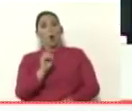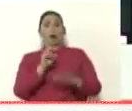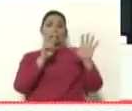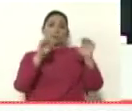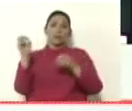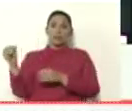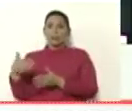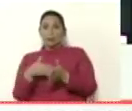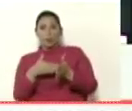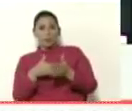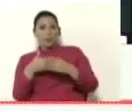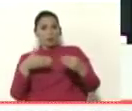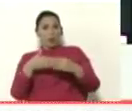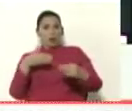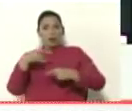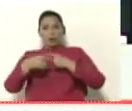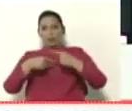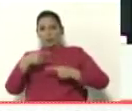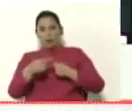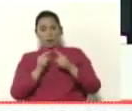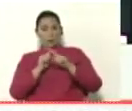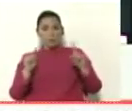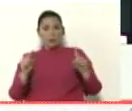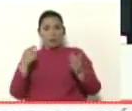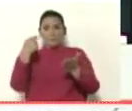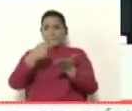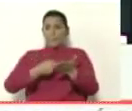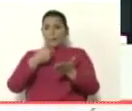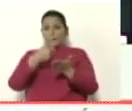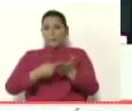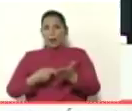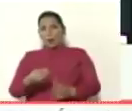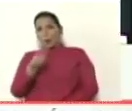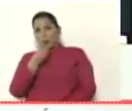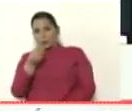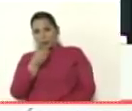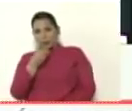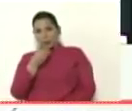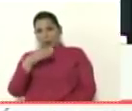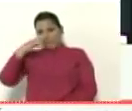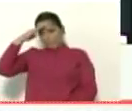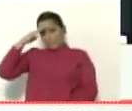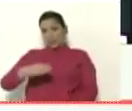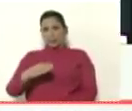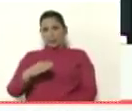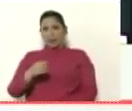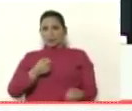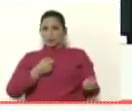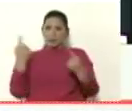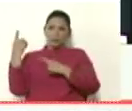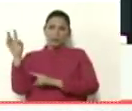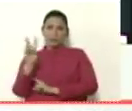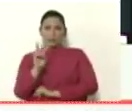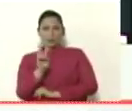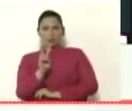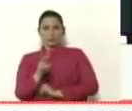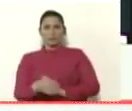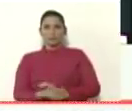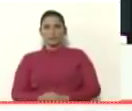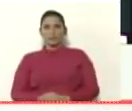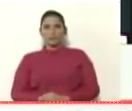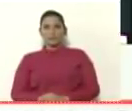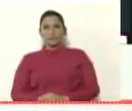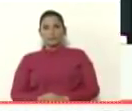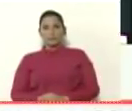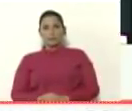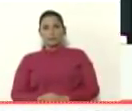dólares diarios para la manutención de esos militares desertores, que incluso no